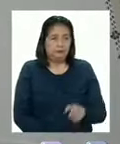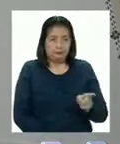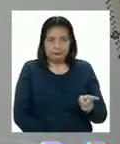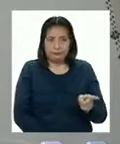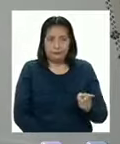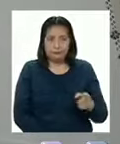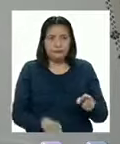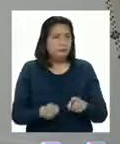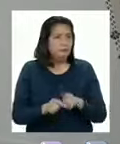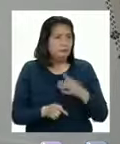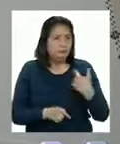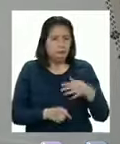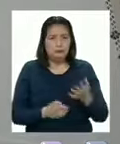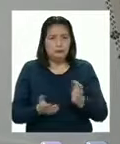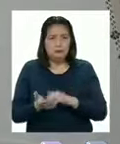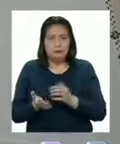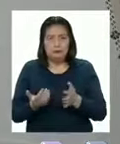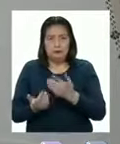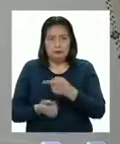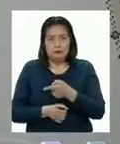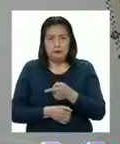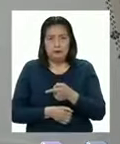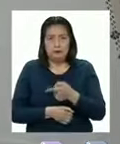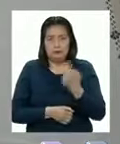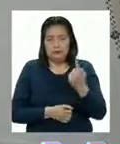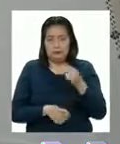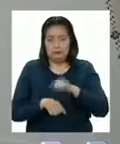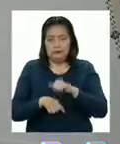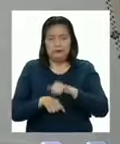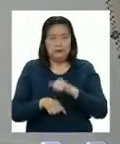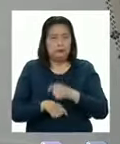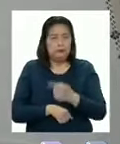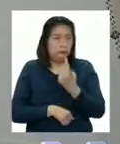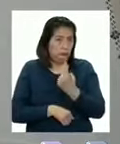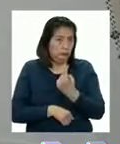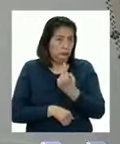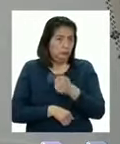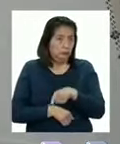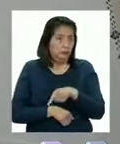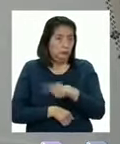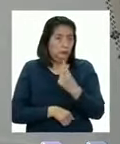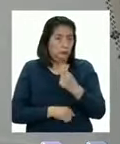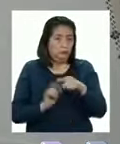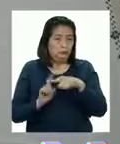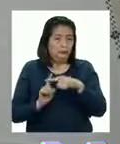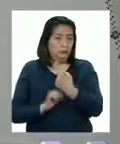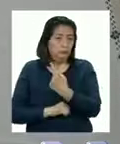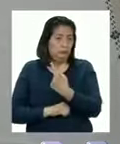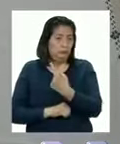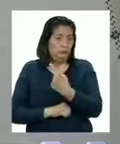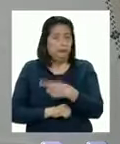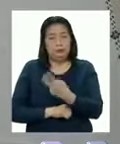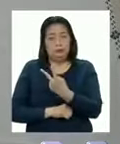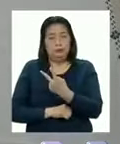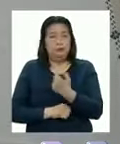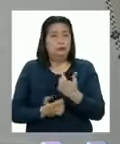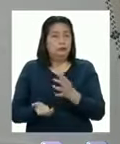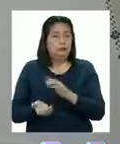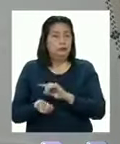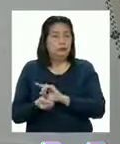caso lo vas a encontrar más fácil Porque cada piedrita vale uno Uno más uno es dos